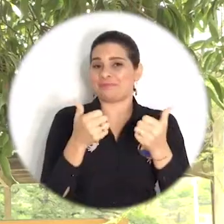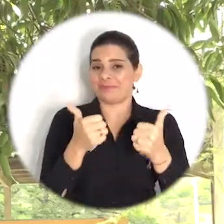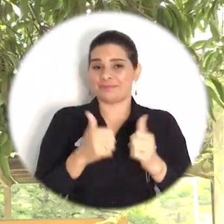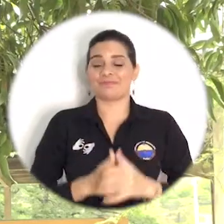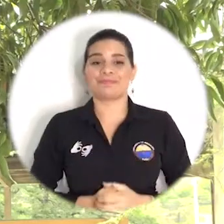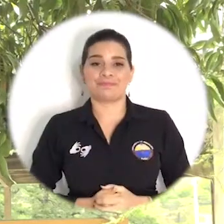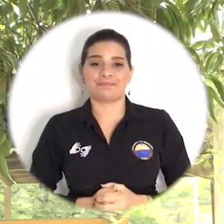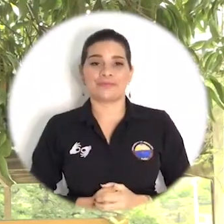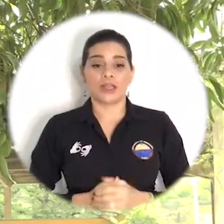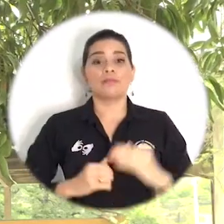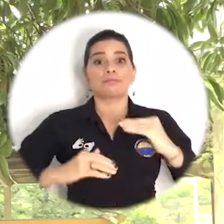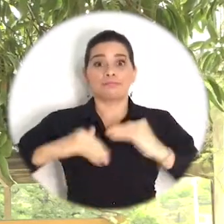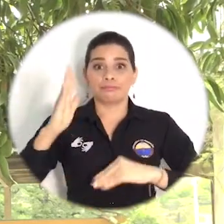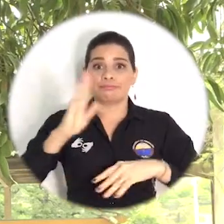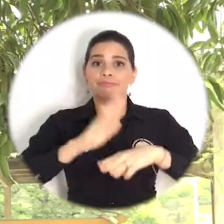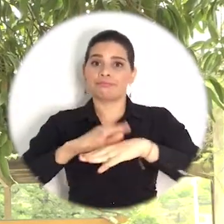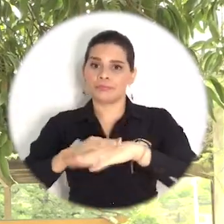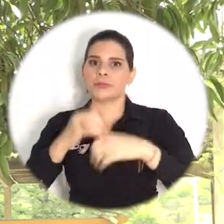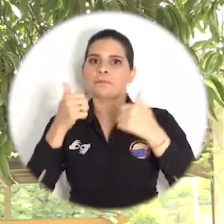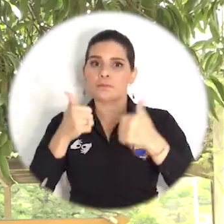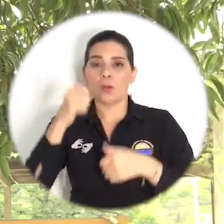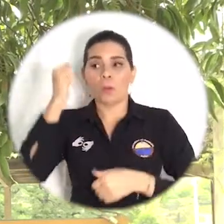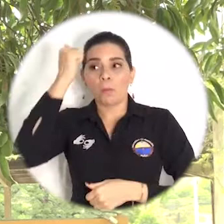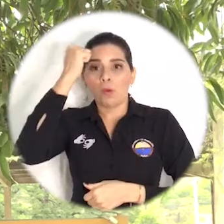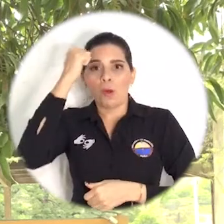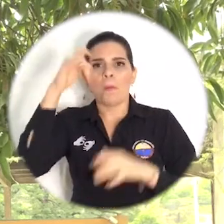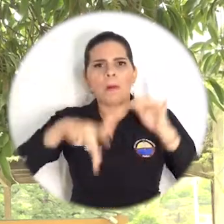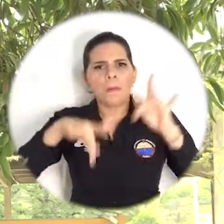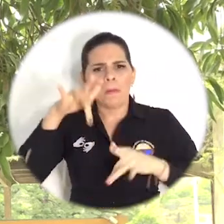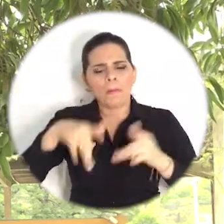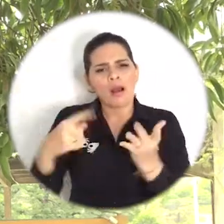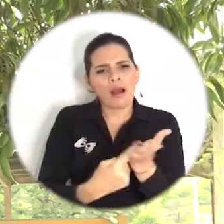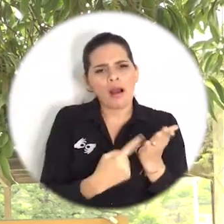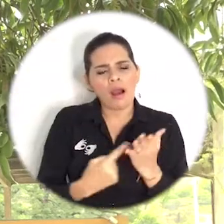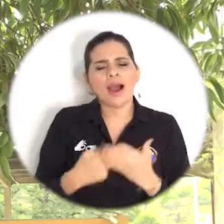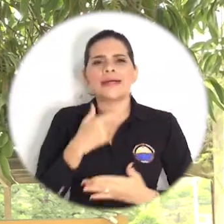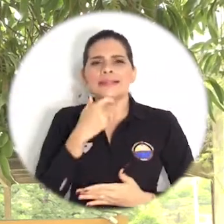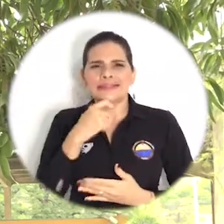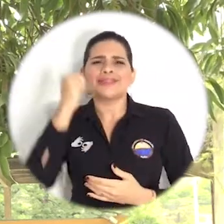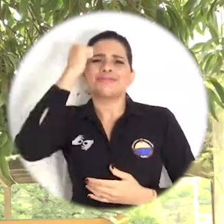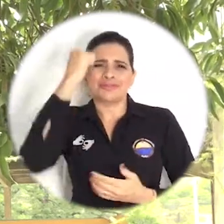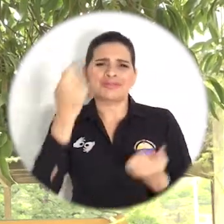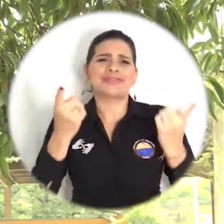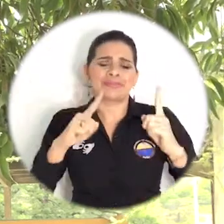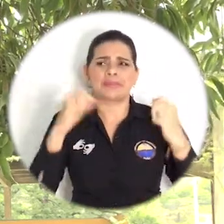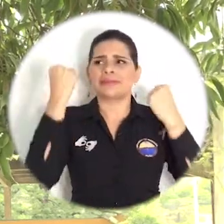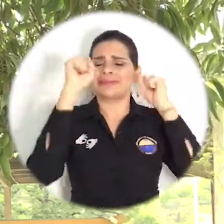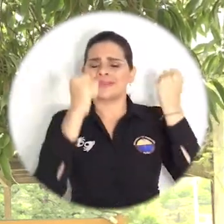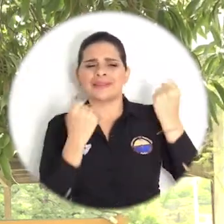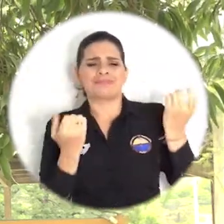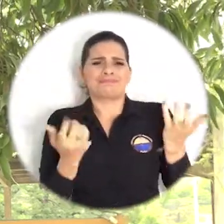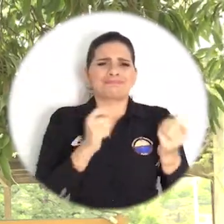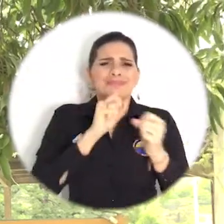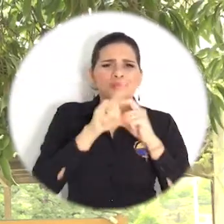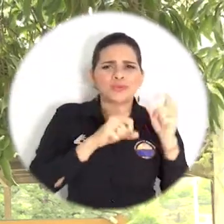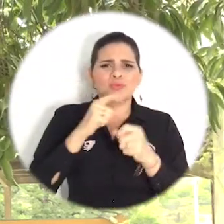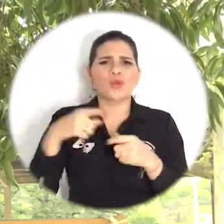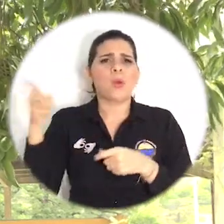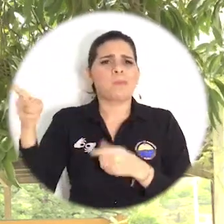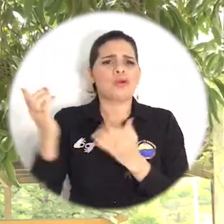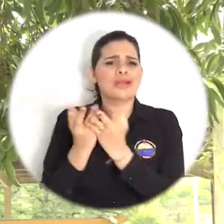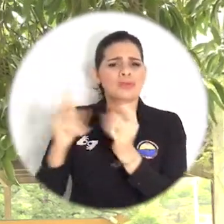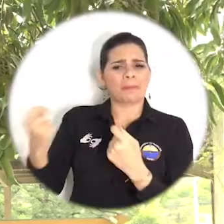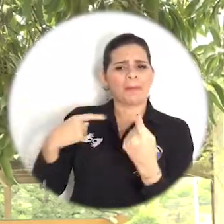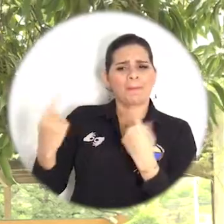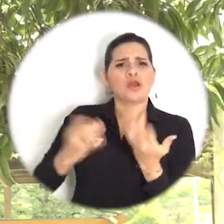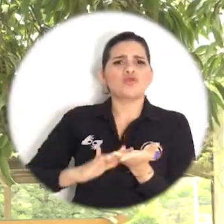Incluso, es importante mencionar que hubo participación docente muy activa, en la que estos también expresaron sus inquietudes para poder solucionar